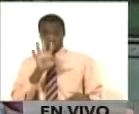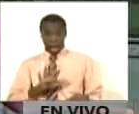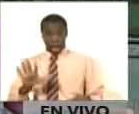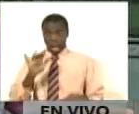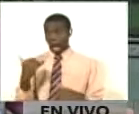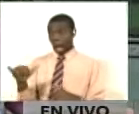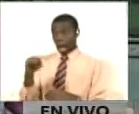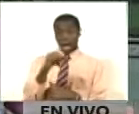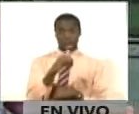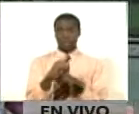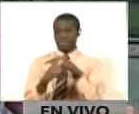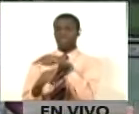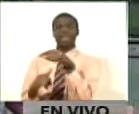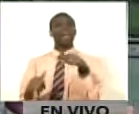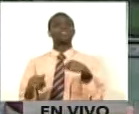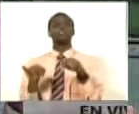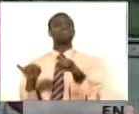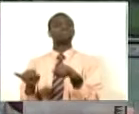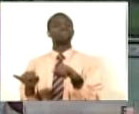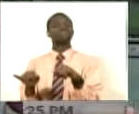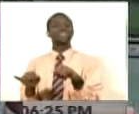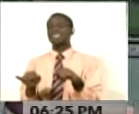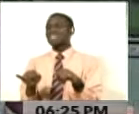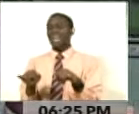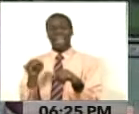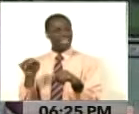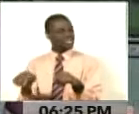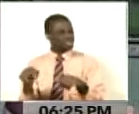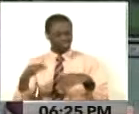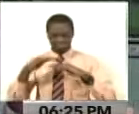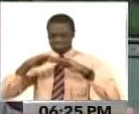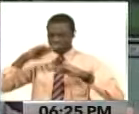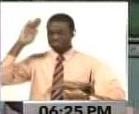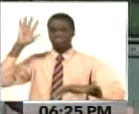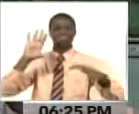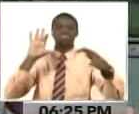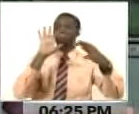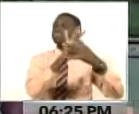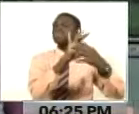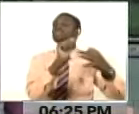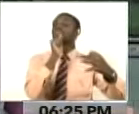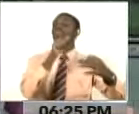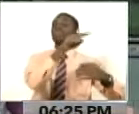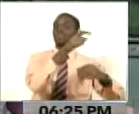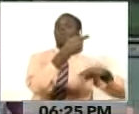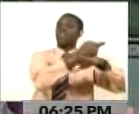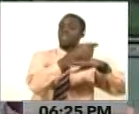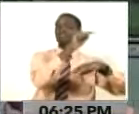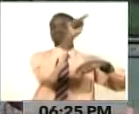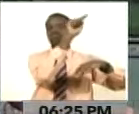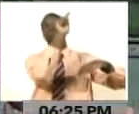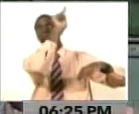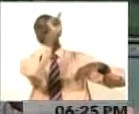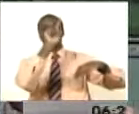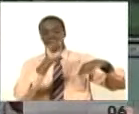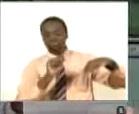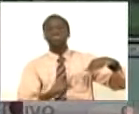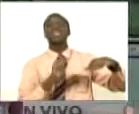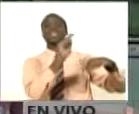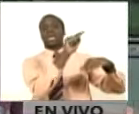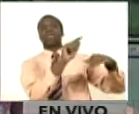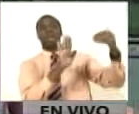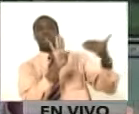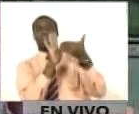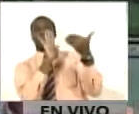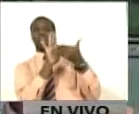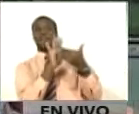tiene mucho que ver, pero muchísimo que ver con la acción de estos gobiernos que por intolerancia política